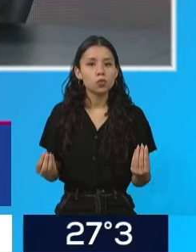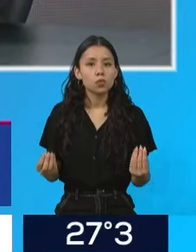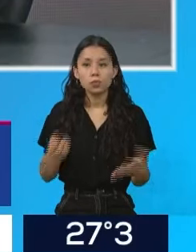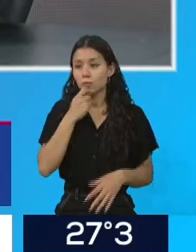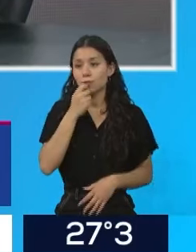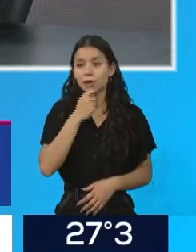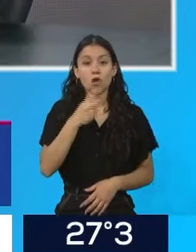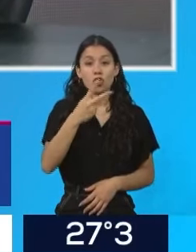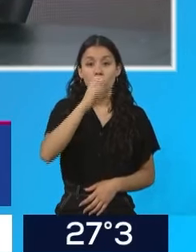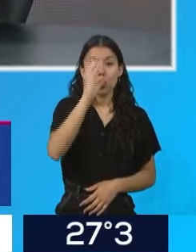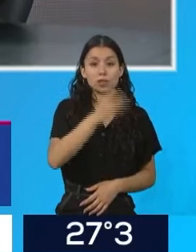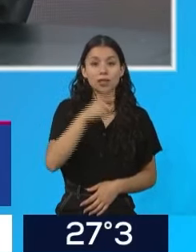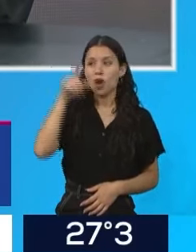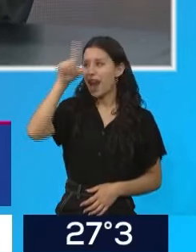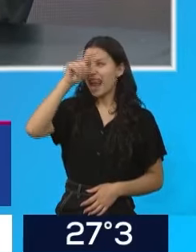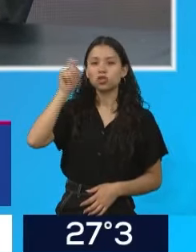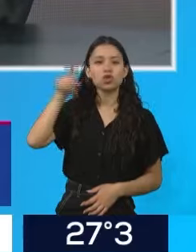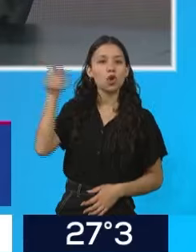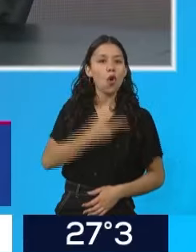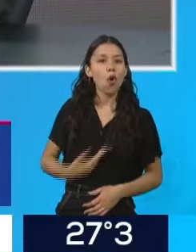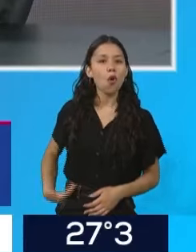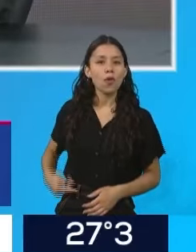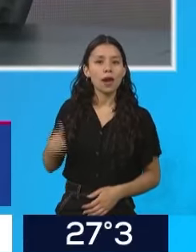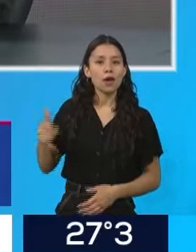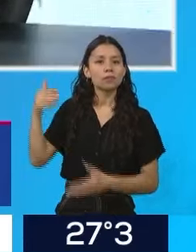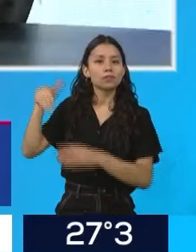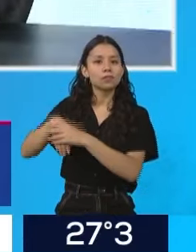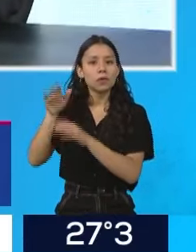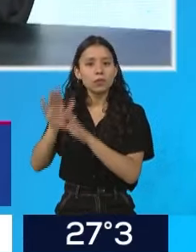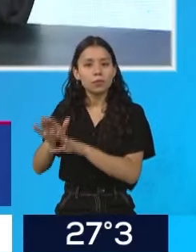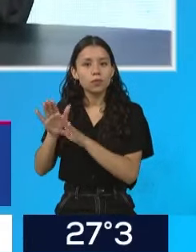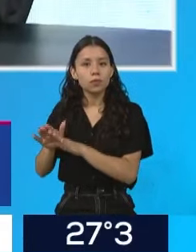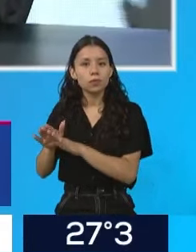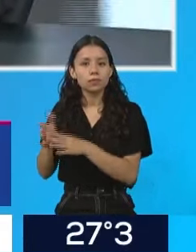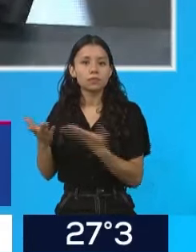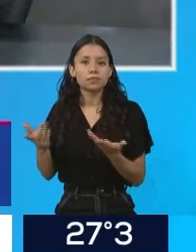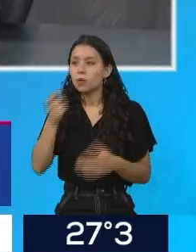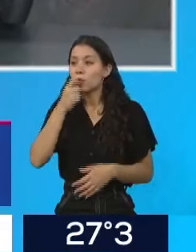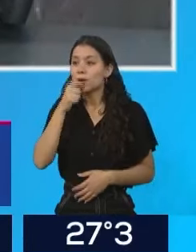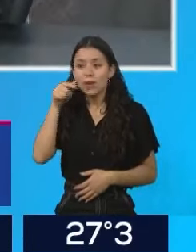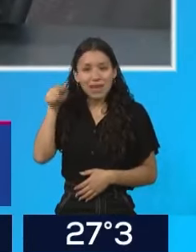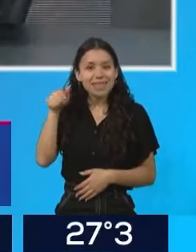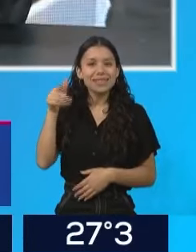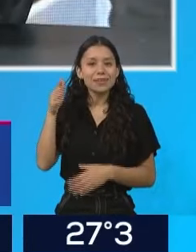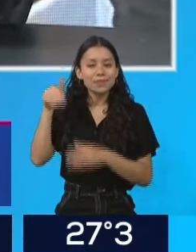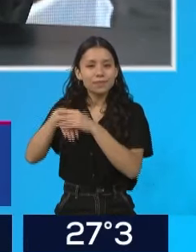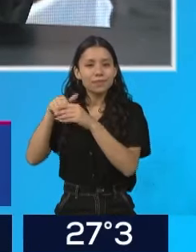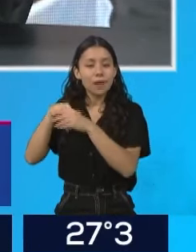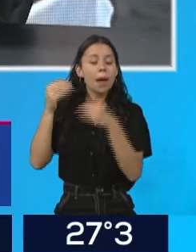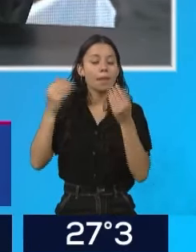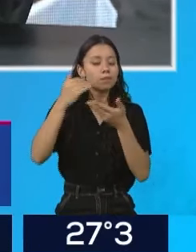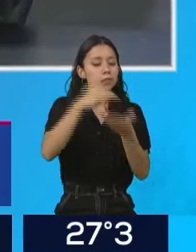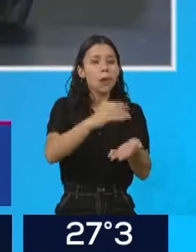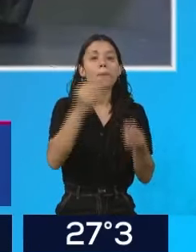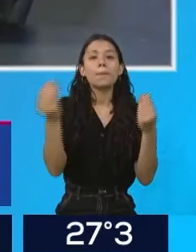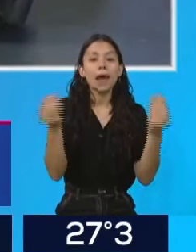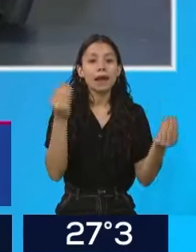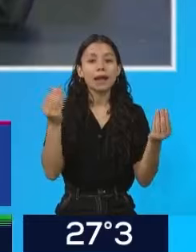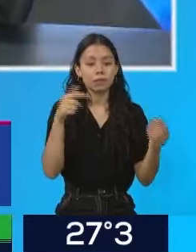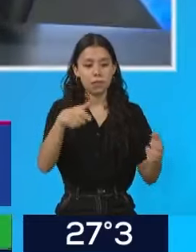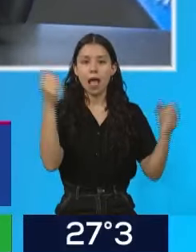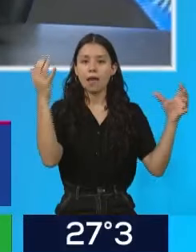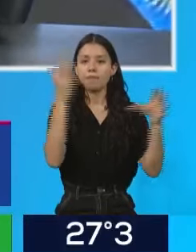se lo deja la nación, pero esa parte del impuesto a combustible iba a financiar el subsidio al transporte que ya no se subsidia más en las